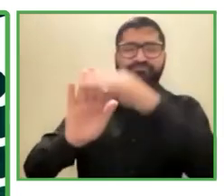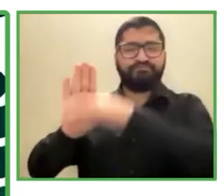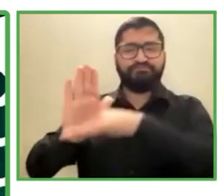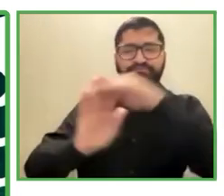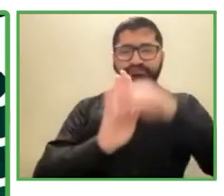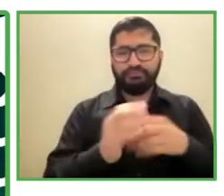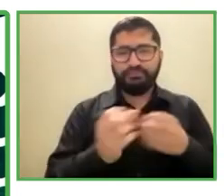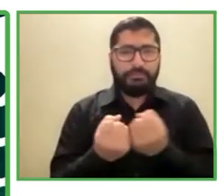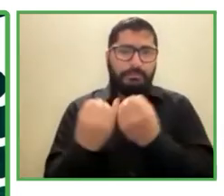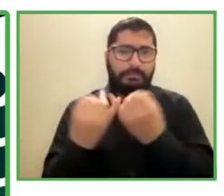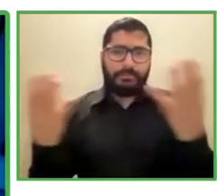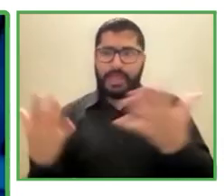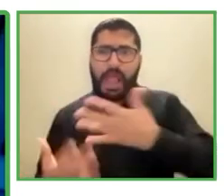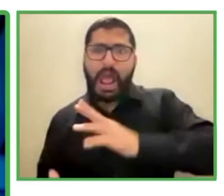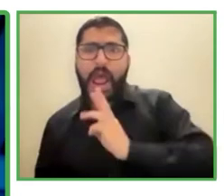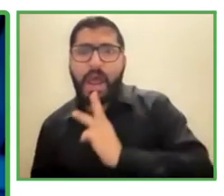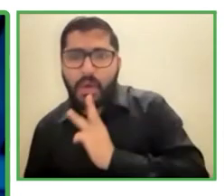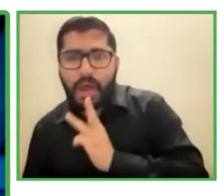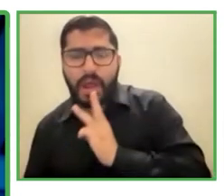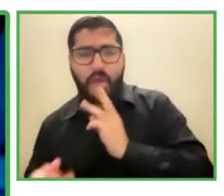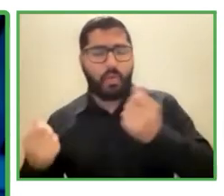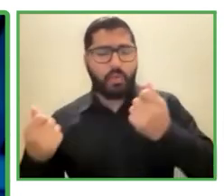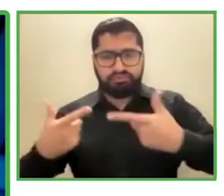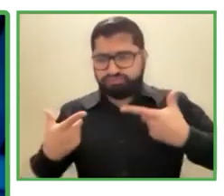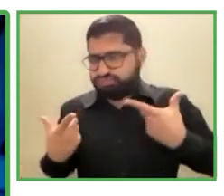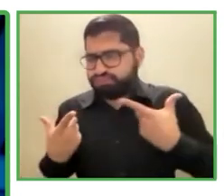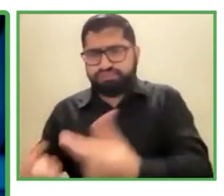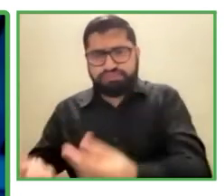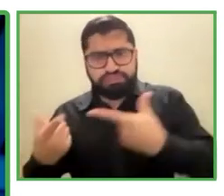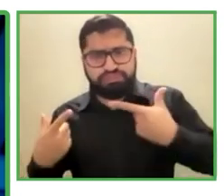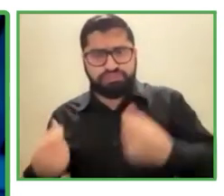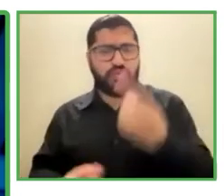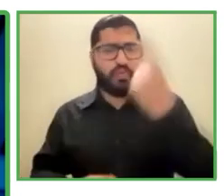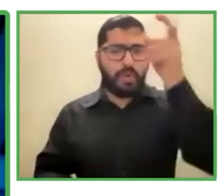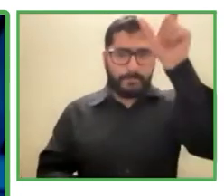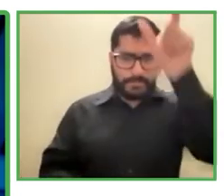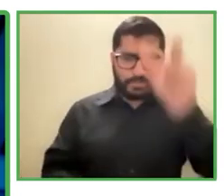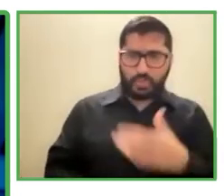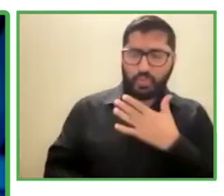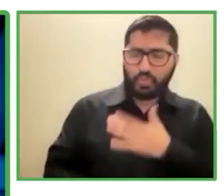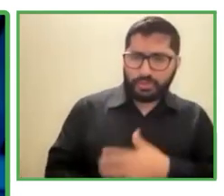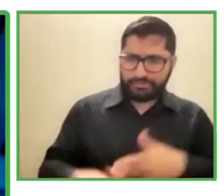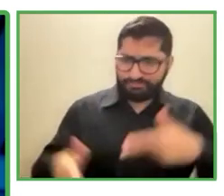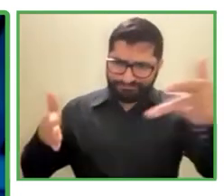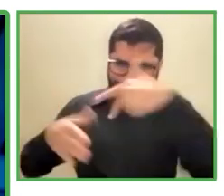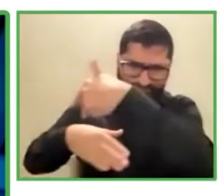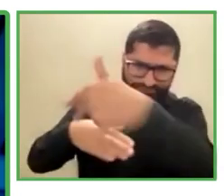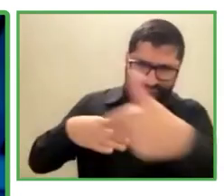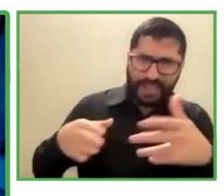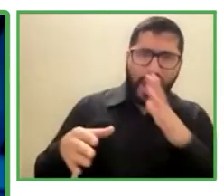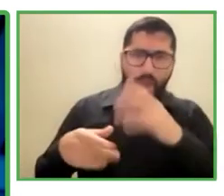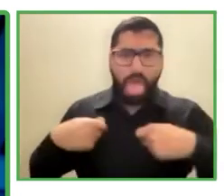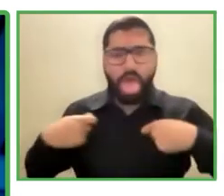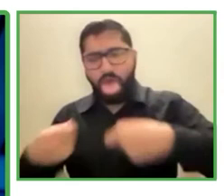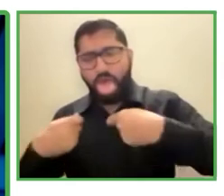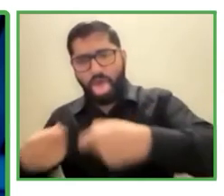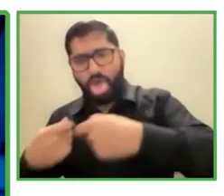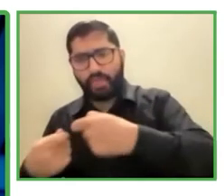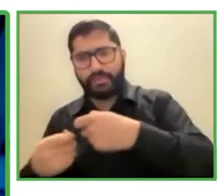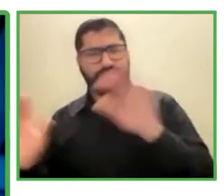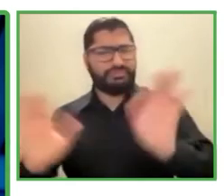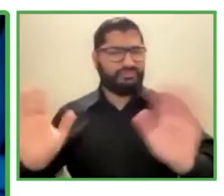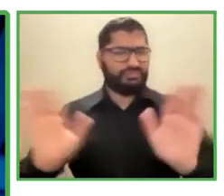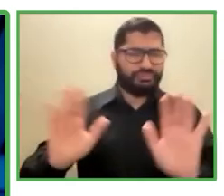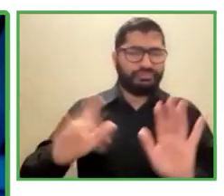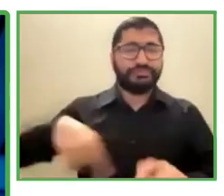cuando las personas quieren lavar un auto pero aquí está la solución y la solución es justamente lavar un auto